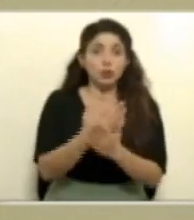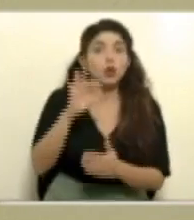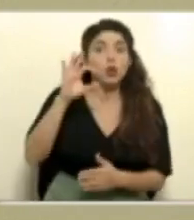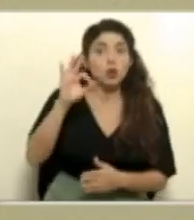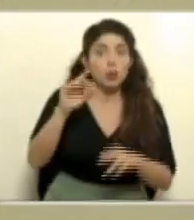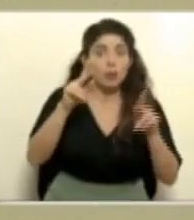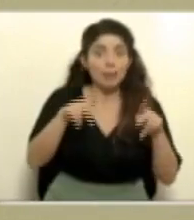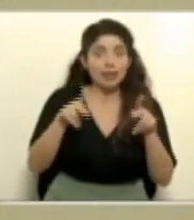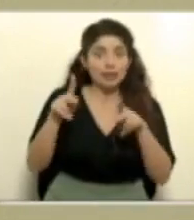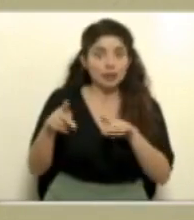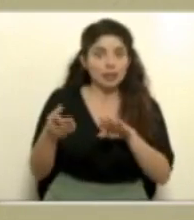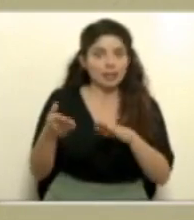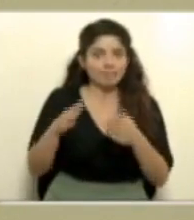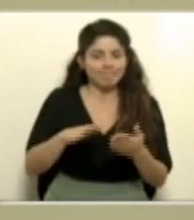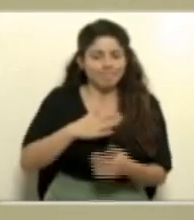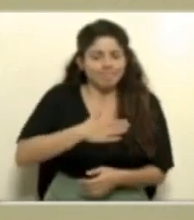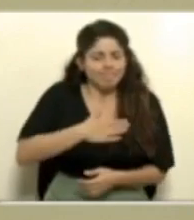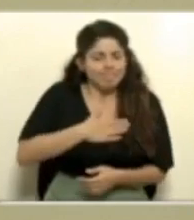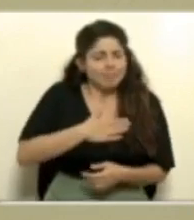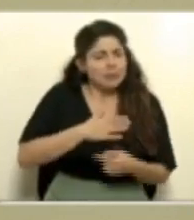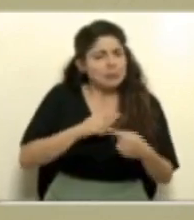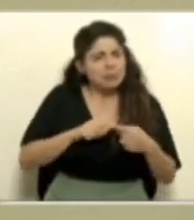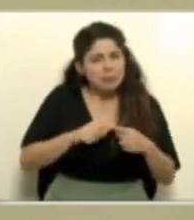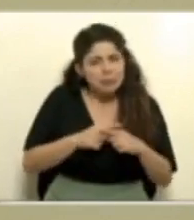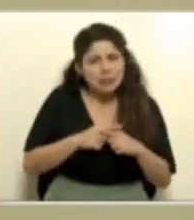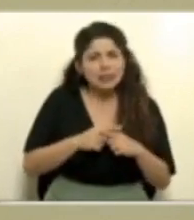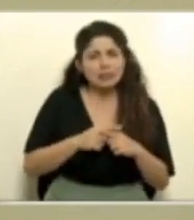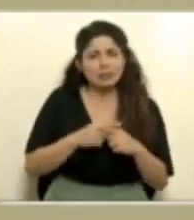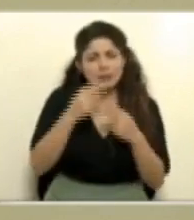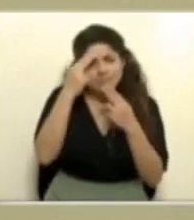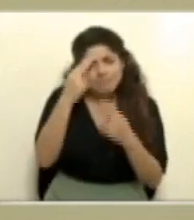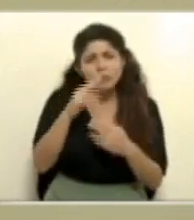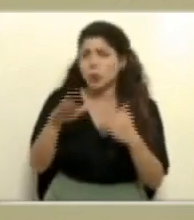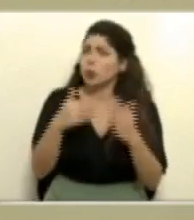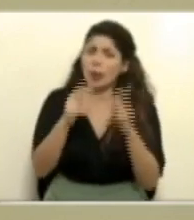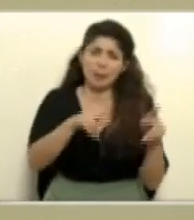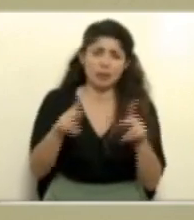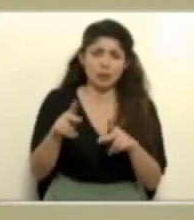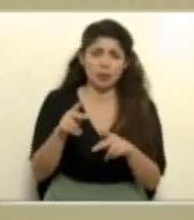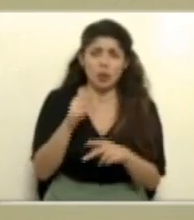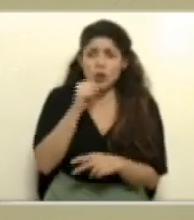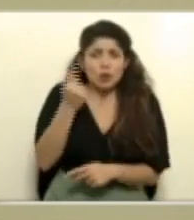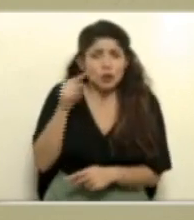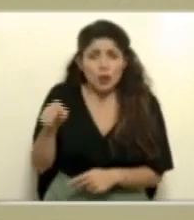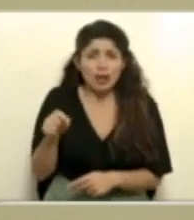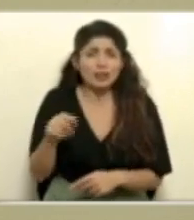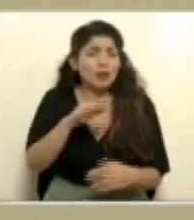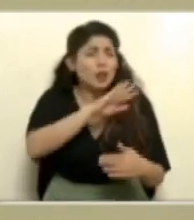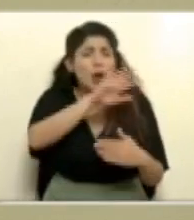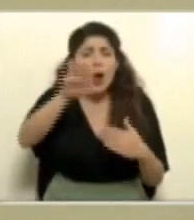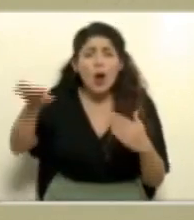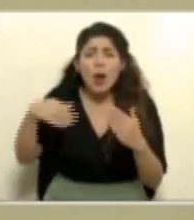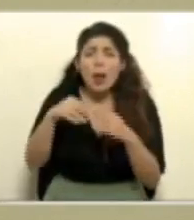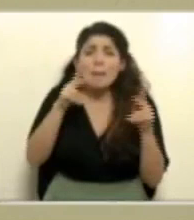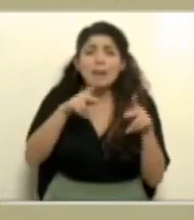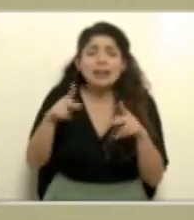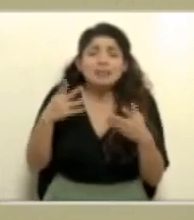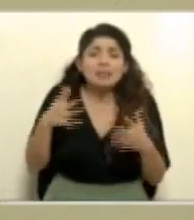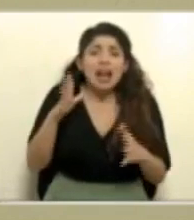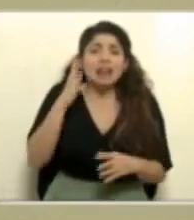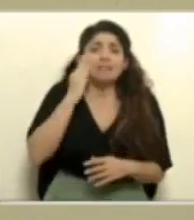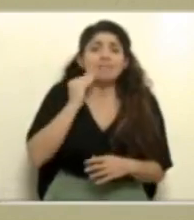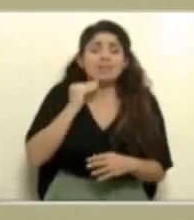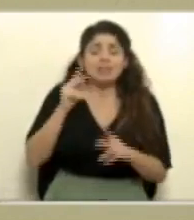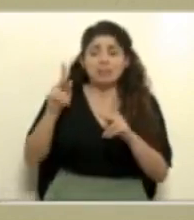personas fallecidas. Nuestro más sentido pésame. A todas las personas, no solamente estas, a todas las personas que han experimentado una